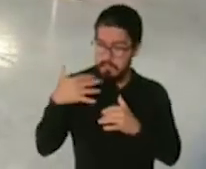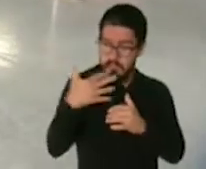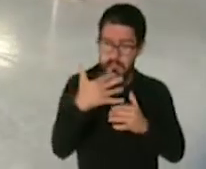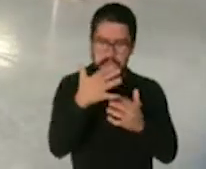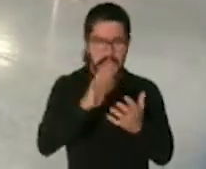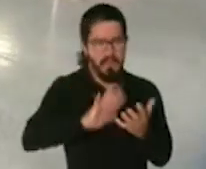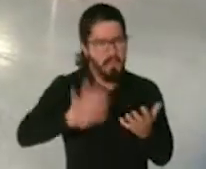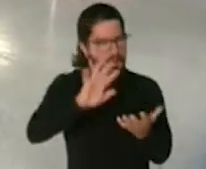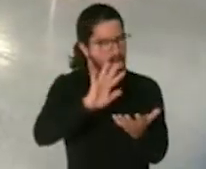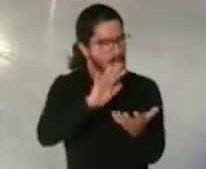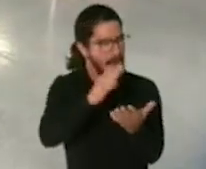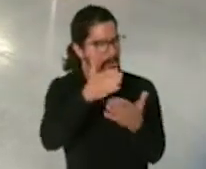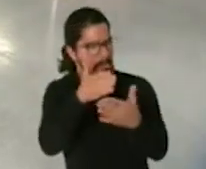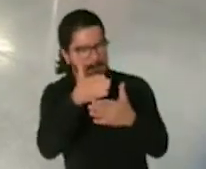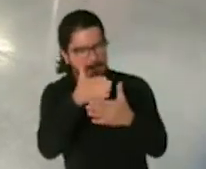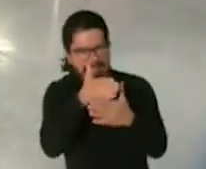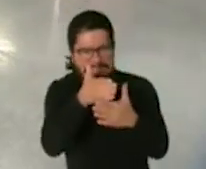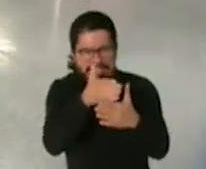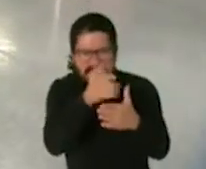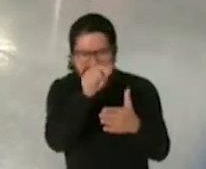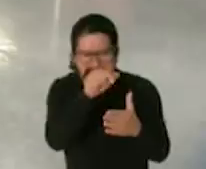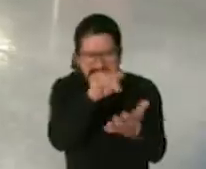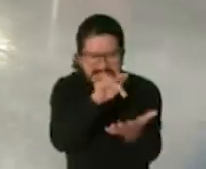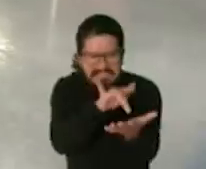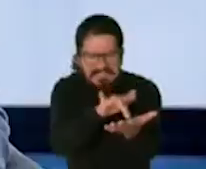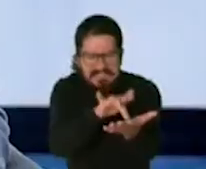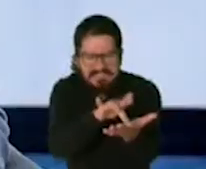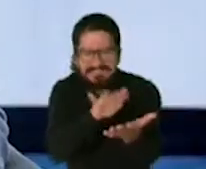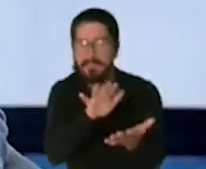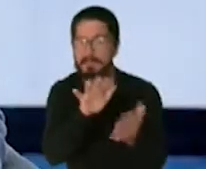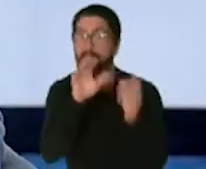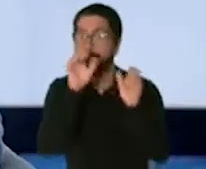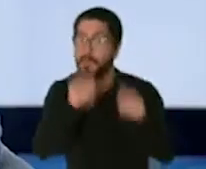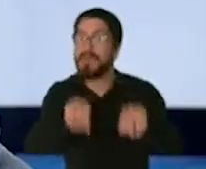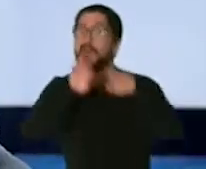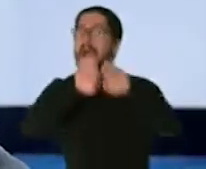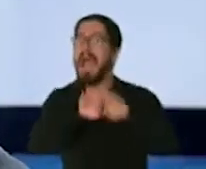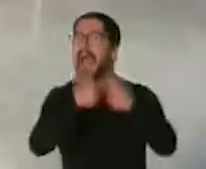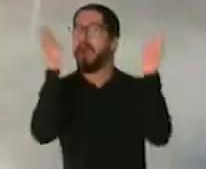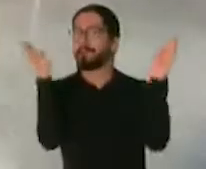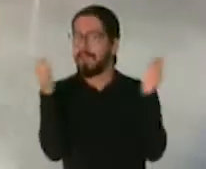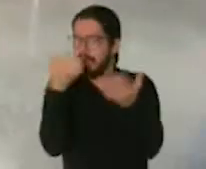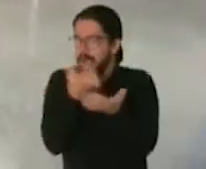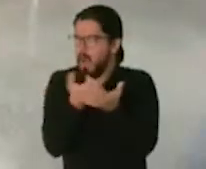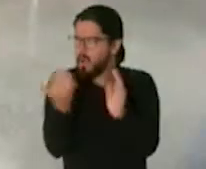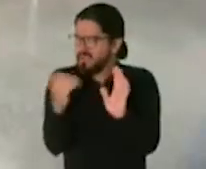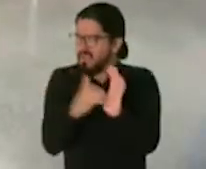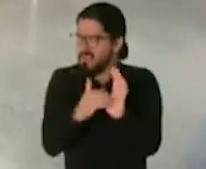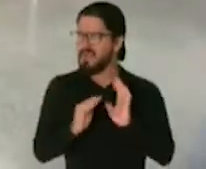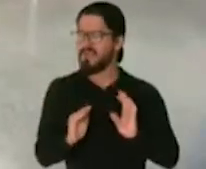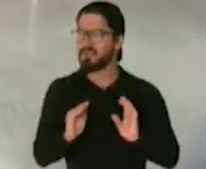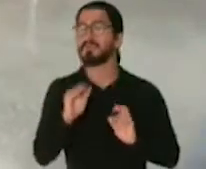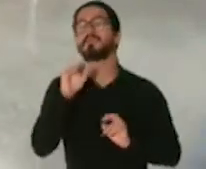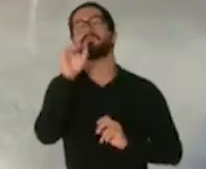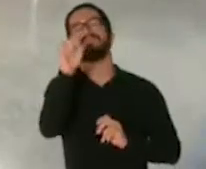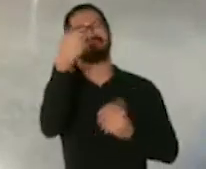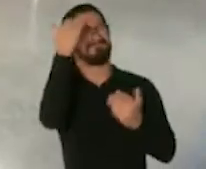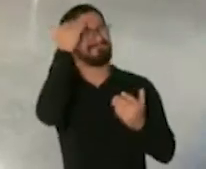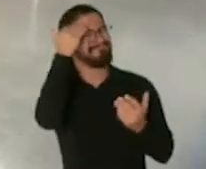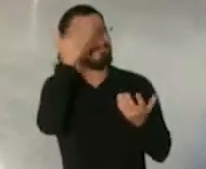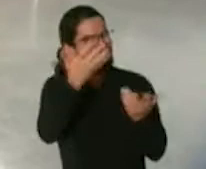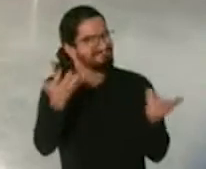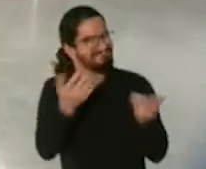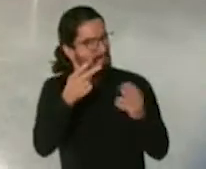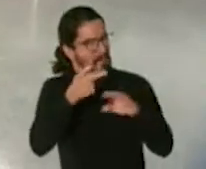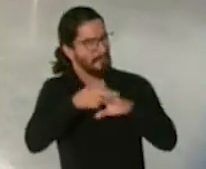ese planteamiento suyo es importante, porque la economía usted sabe cómo se mueve, si hay esa esperanza y esa expectativa,